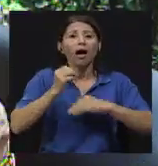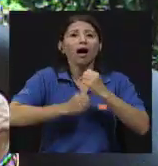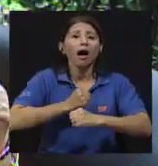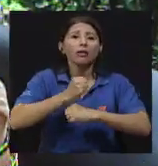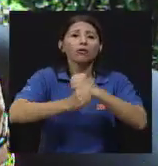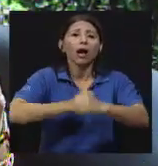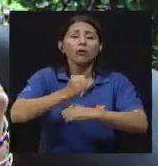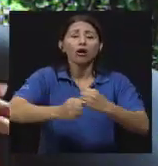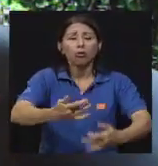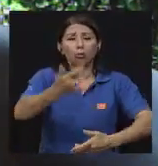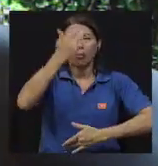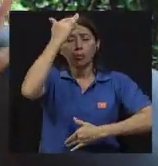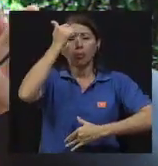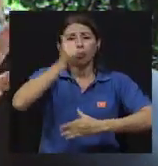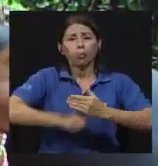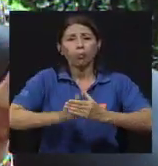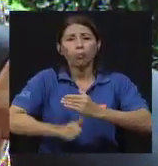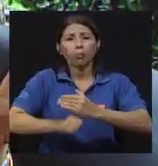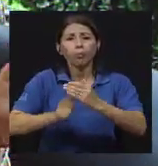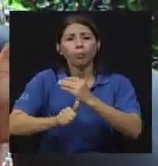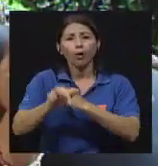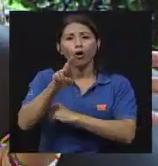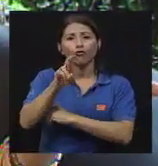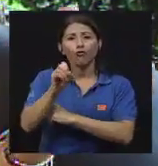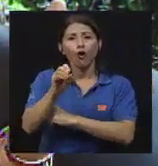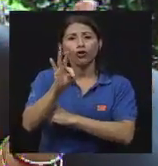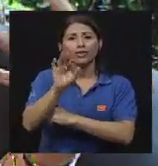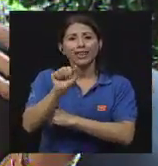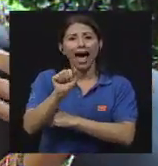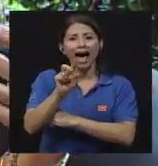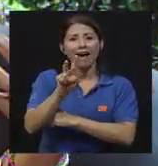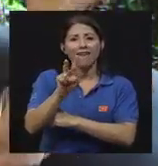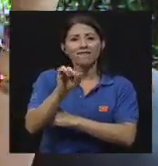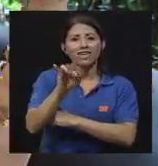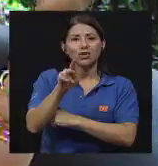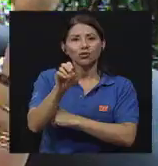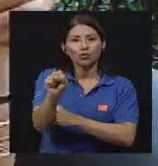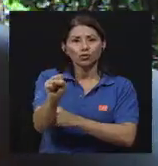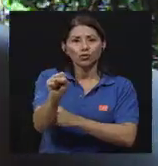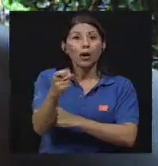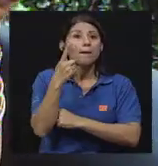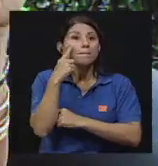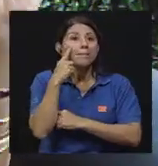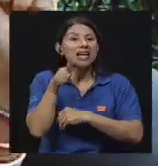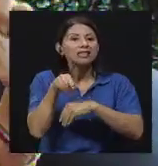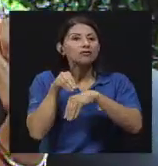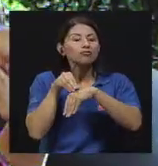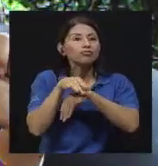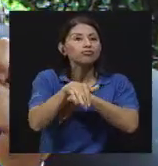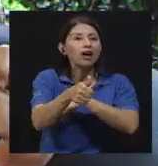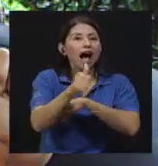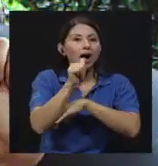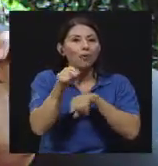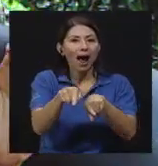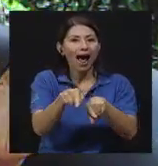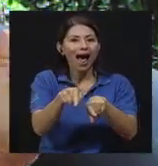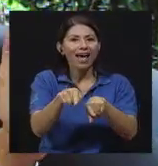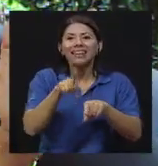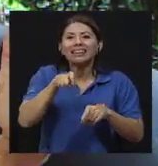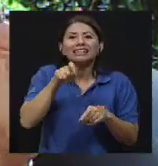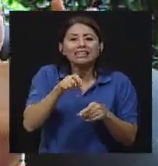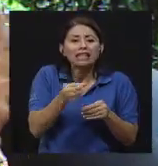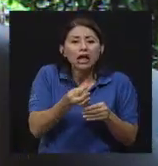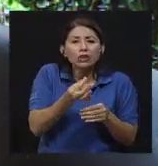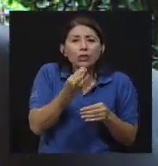que se transmite por agua con una facilidad increíble. Fígúrese que se necesita tomarse o comerse un rotavirus, que no lo vamos a ver